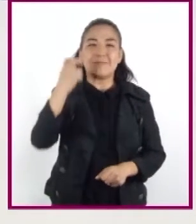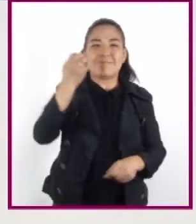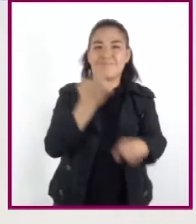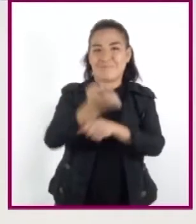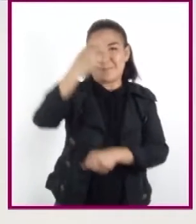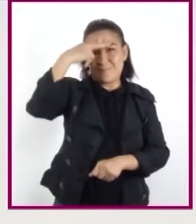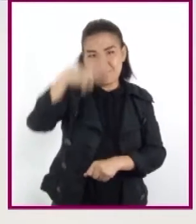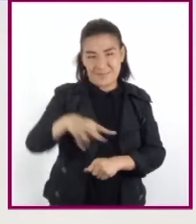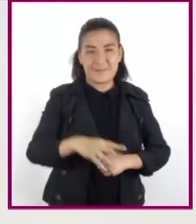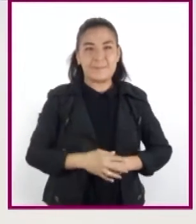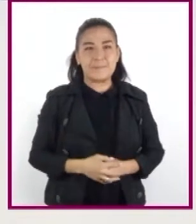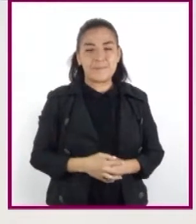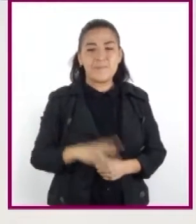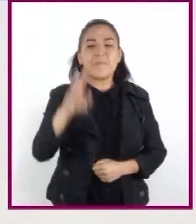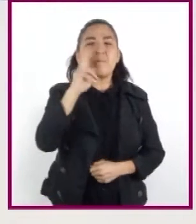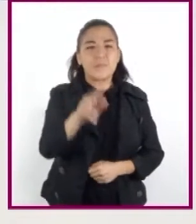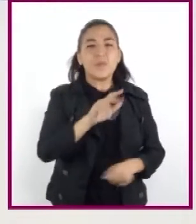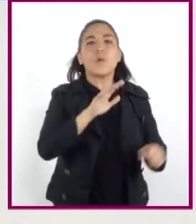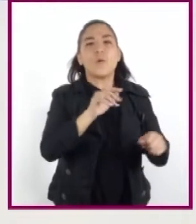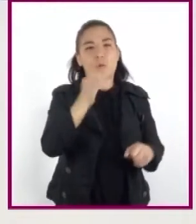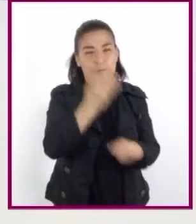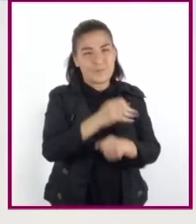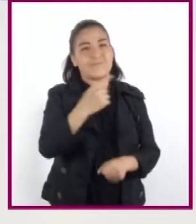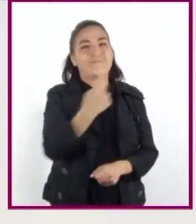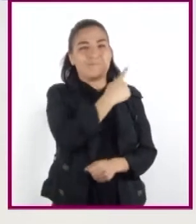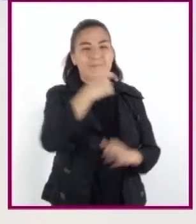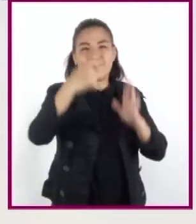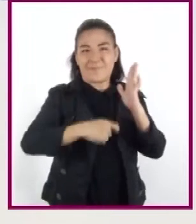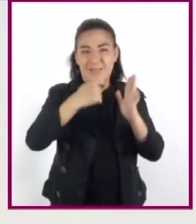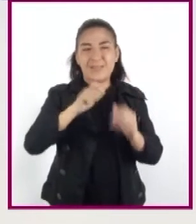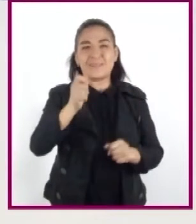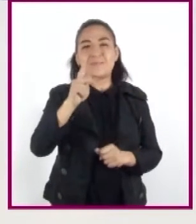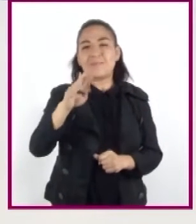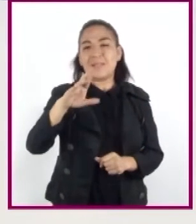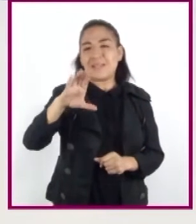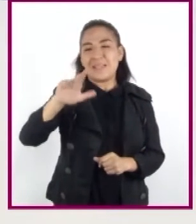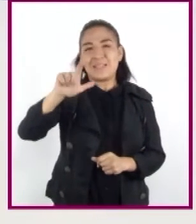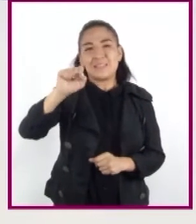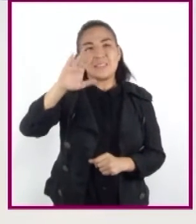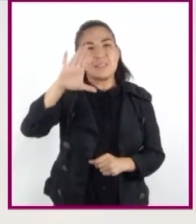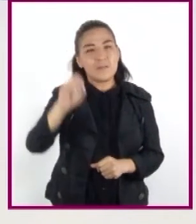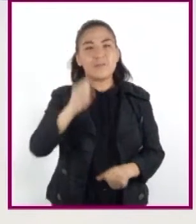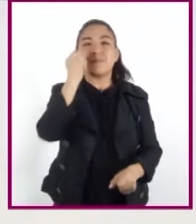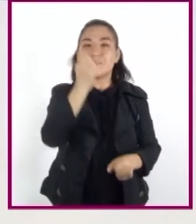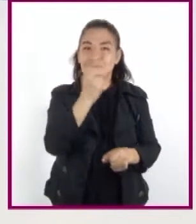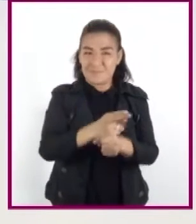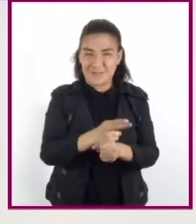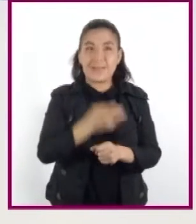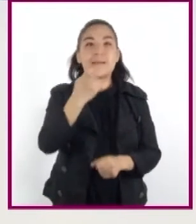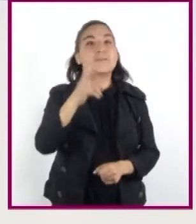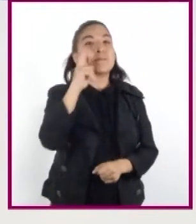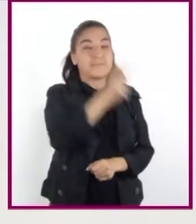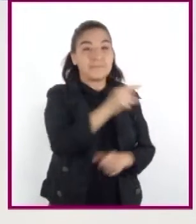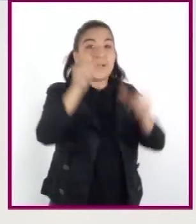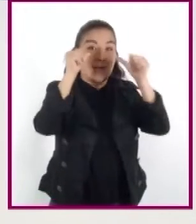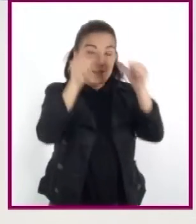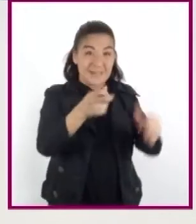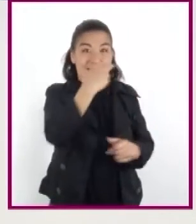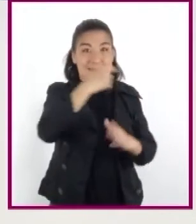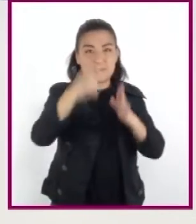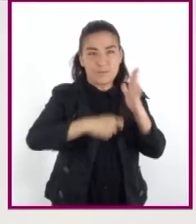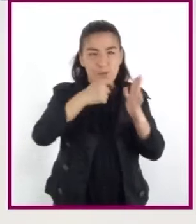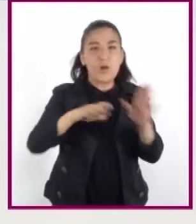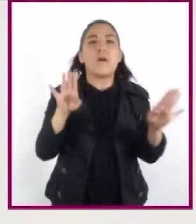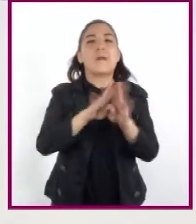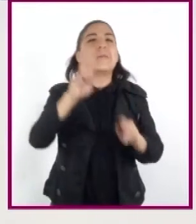México. Veamos el siguiente video sobre el preclásico temprano. Les pido presten atención porque este video nos